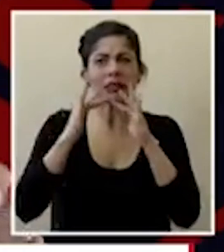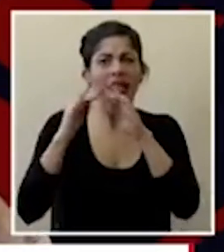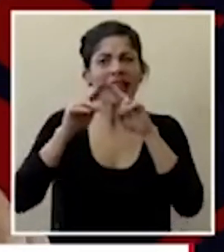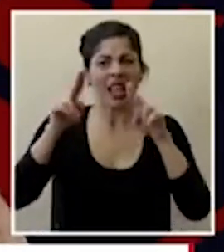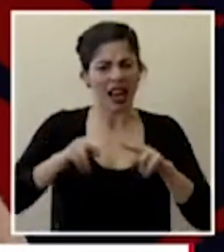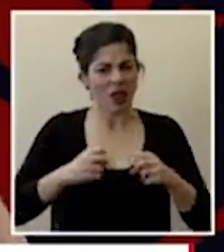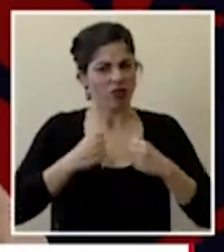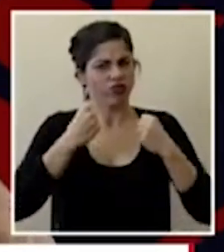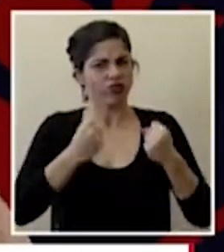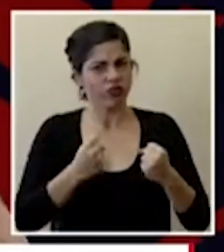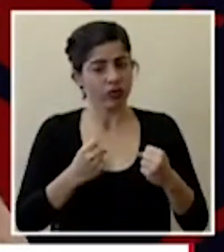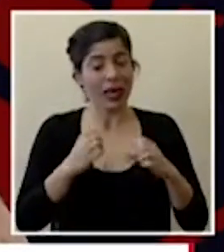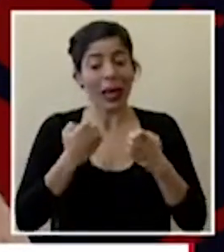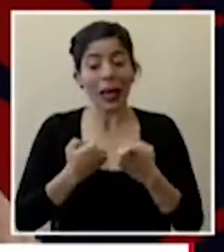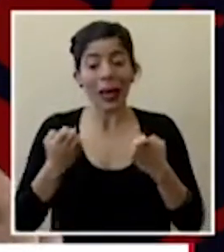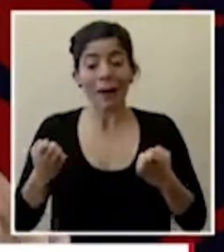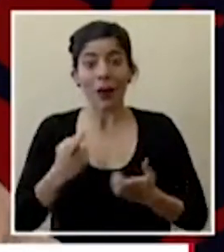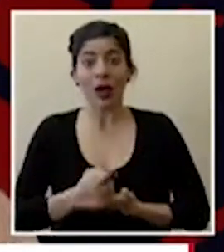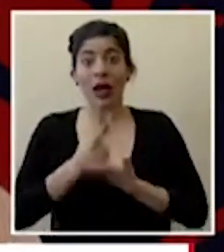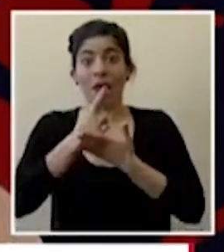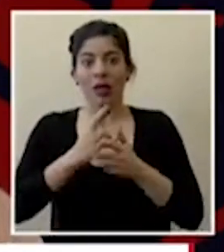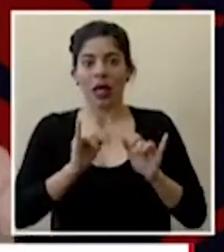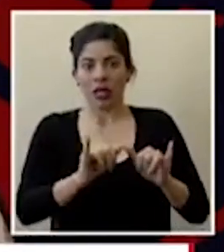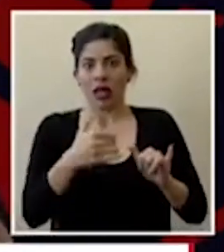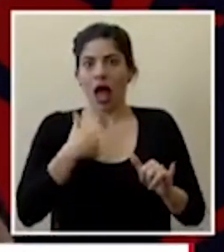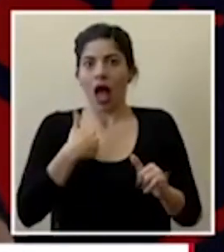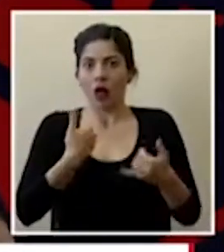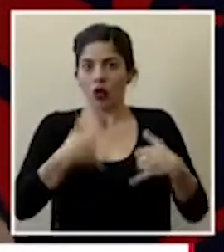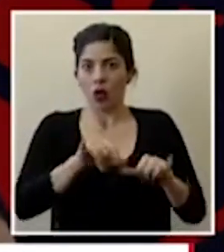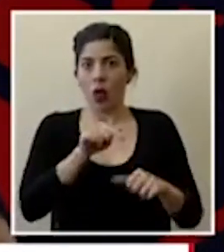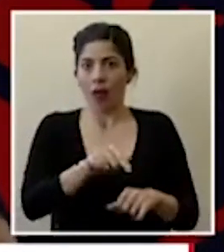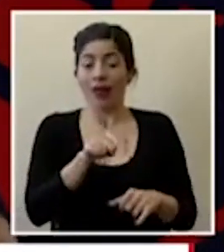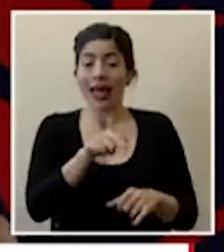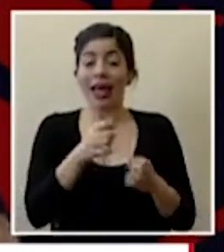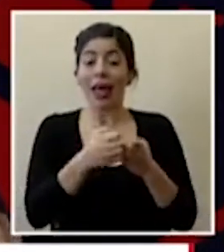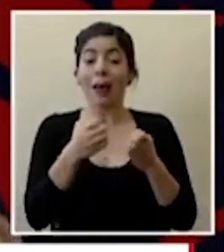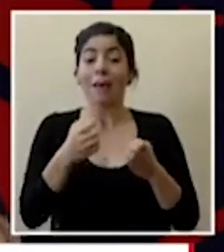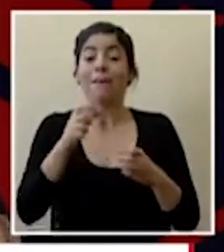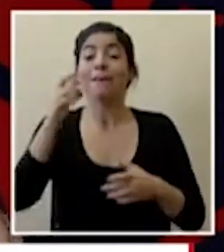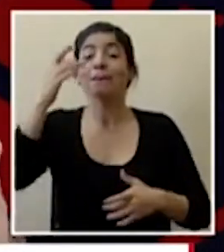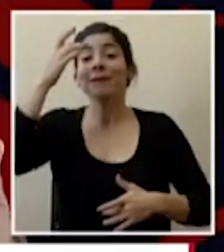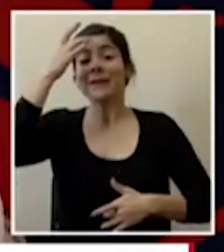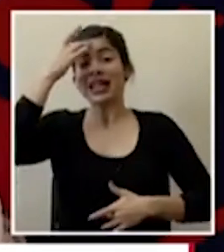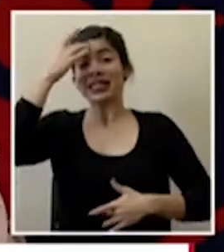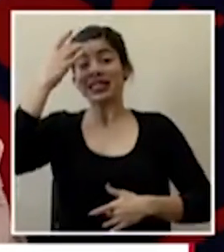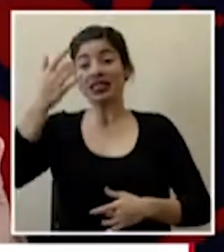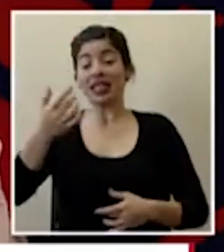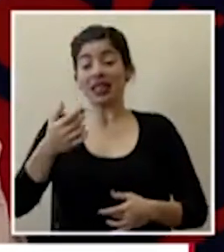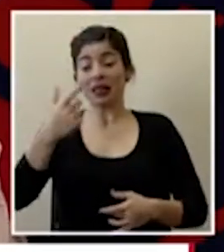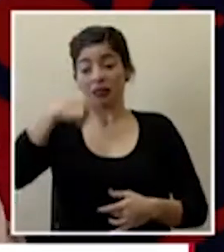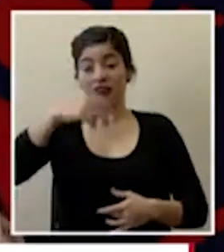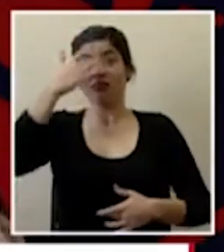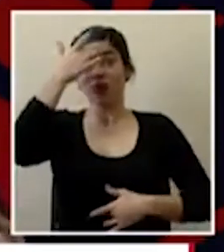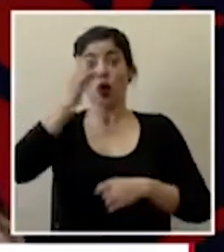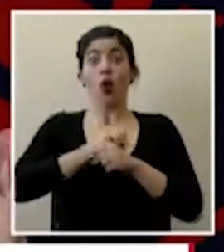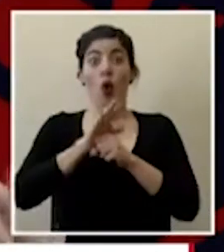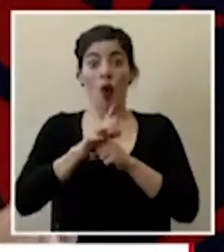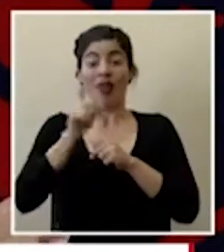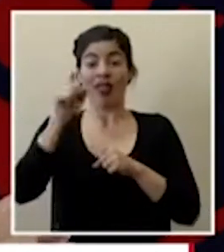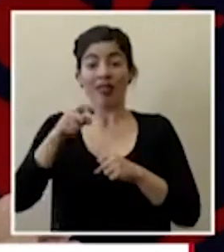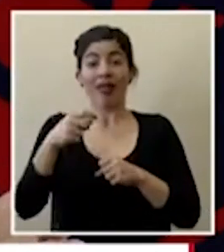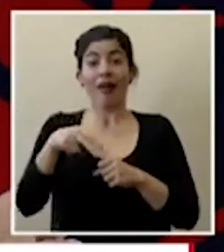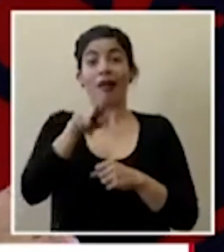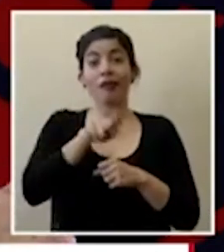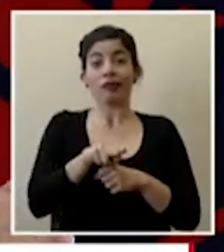y los equipos de rehabilitación ahí están estos equipos los pacientes que padecen de cobit y que requieren estar en una